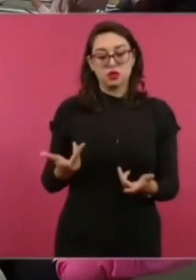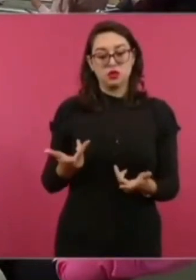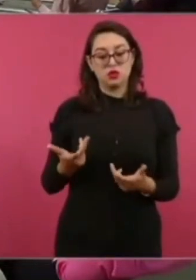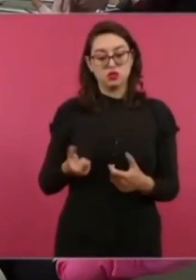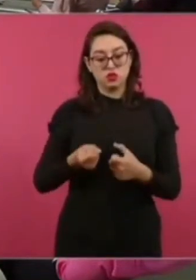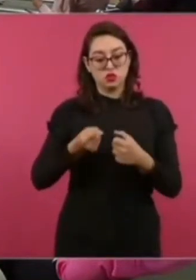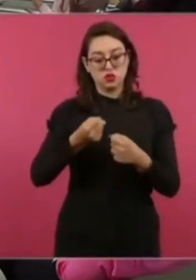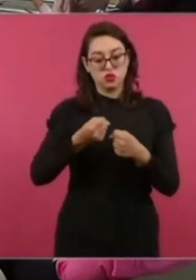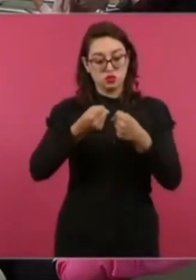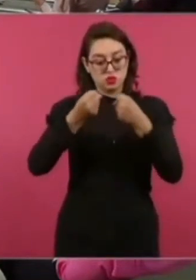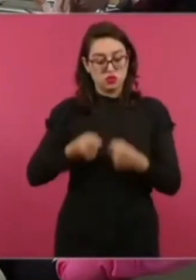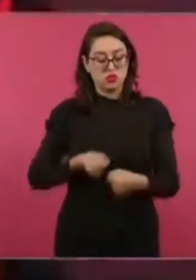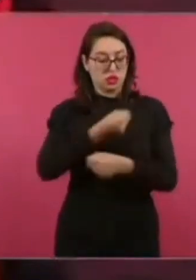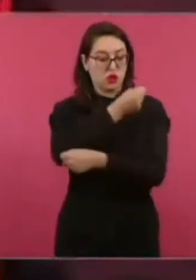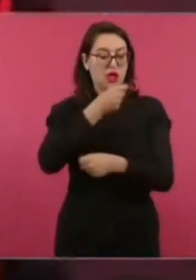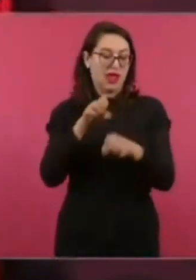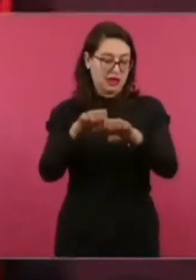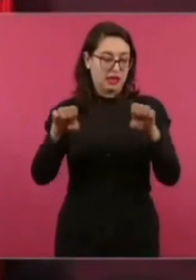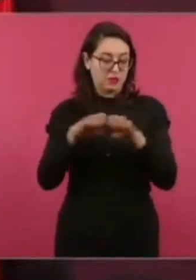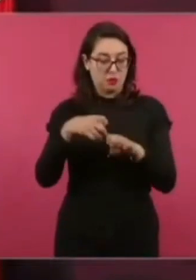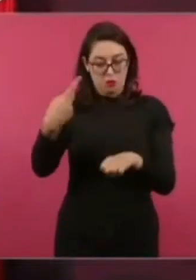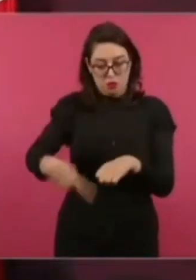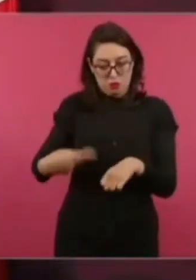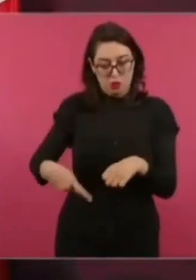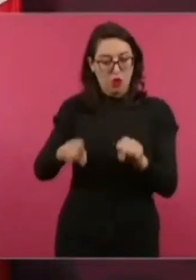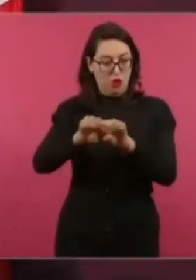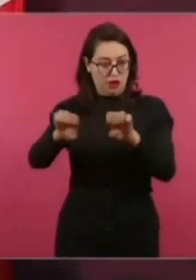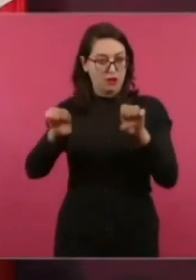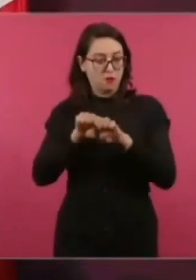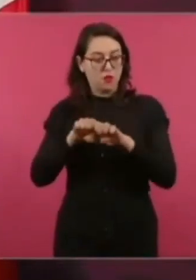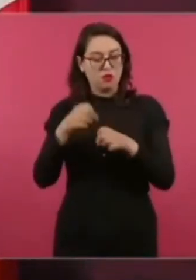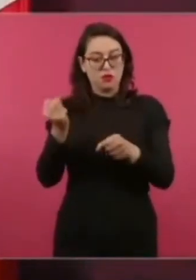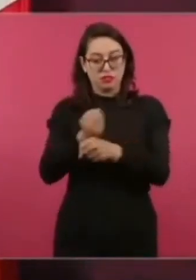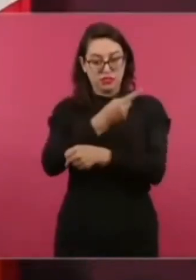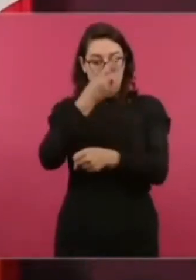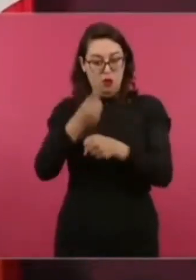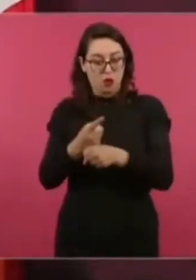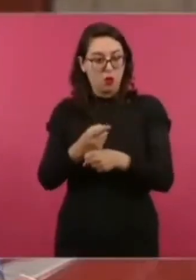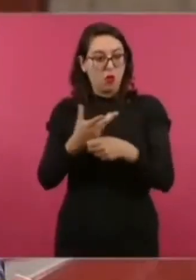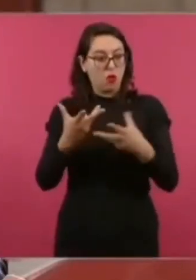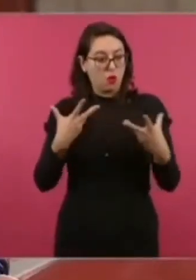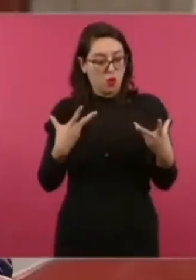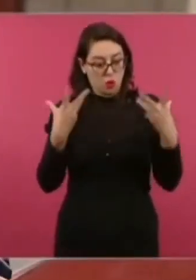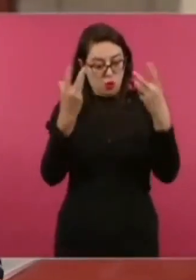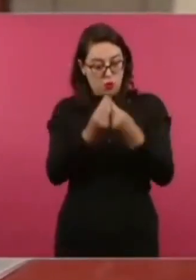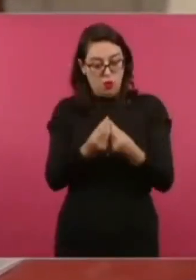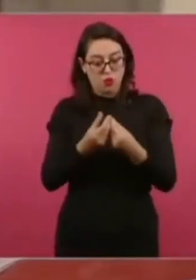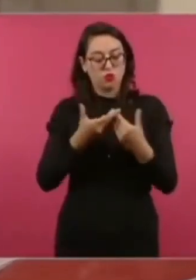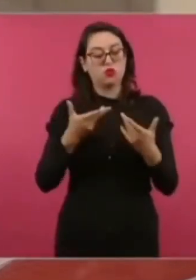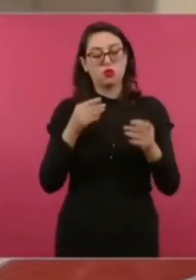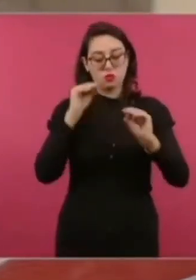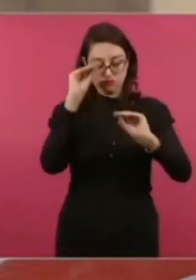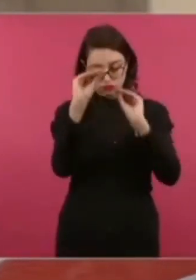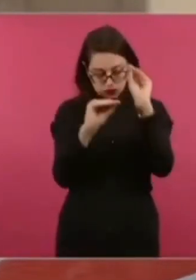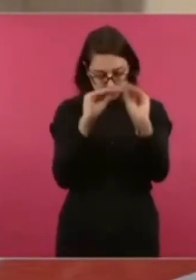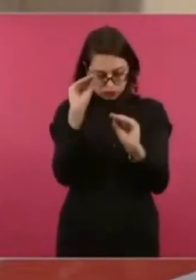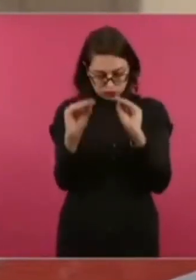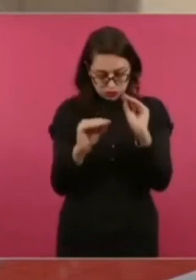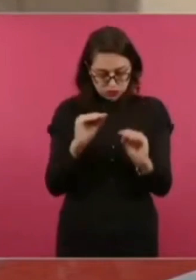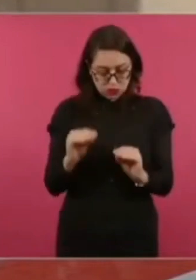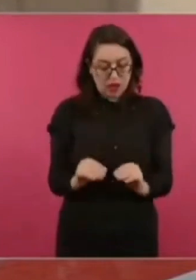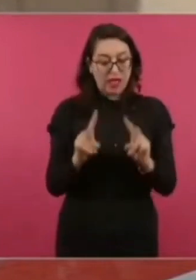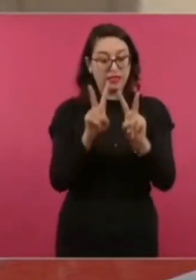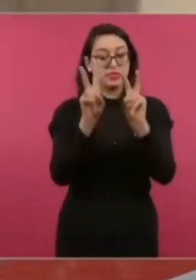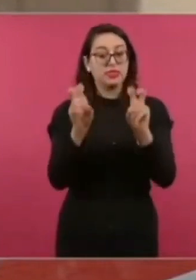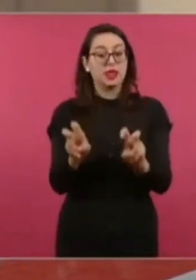del gabinete de seguridad de nuestro gobierno, hemos avanzado en la agenda acordada en el marco